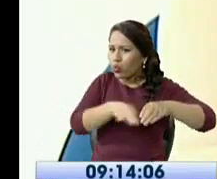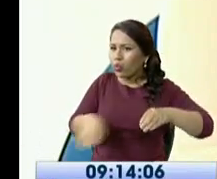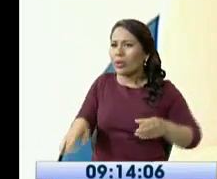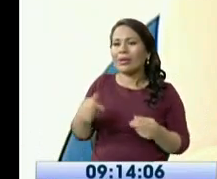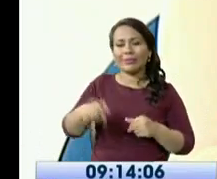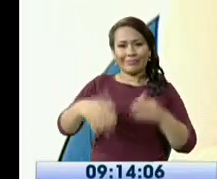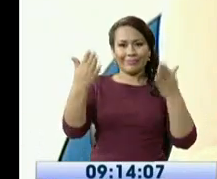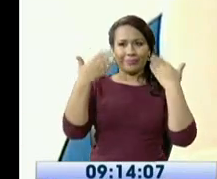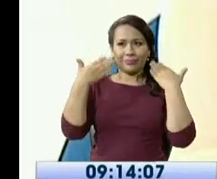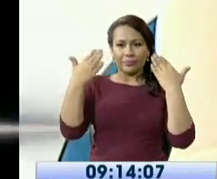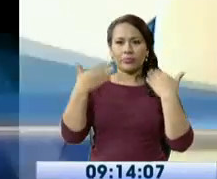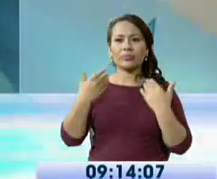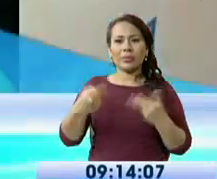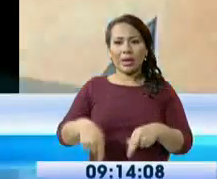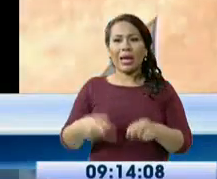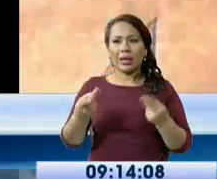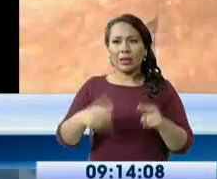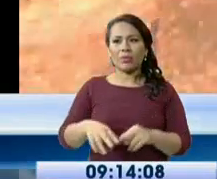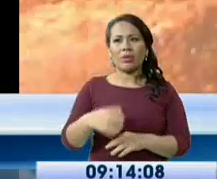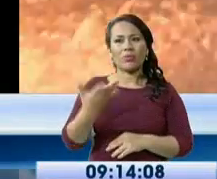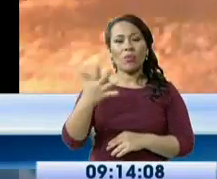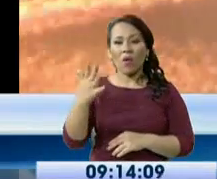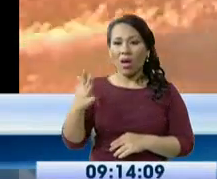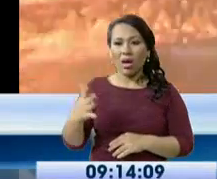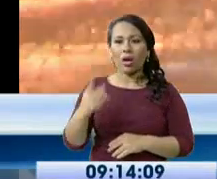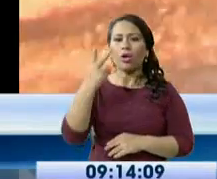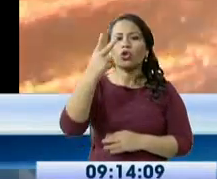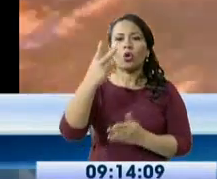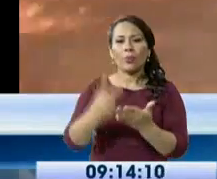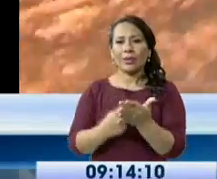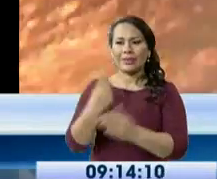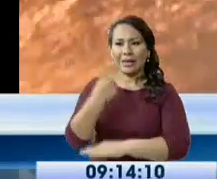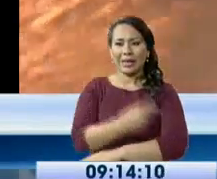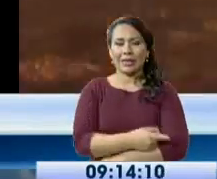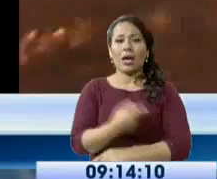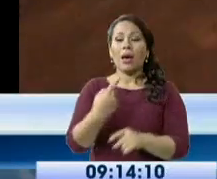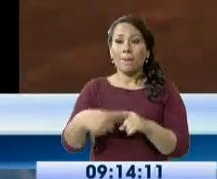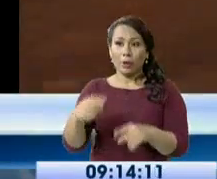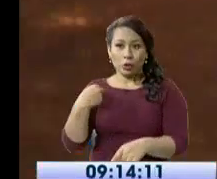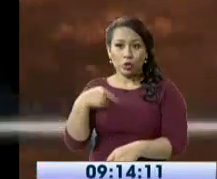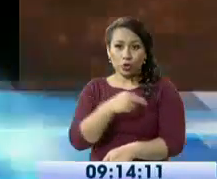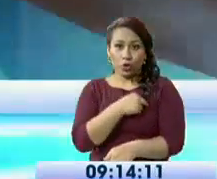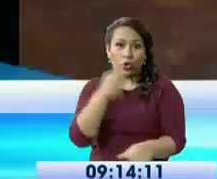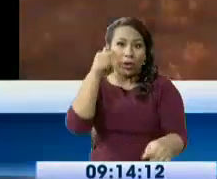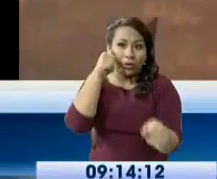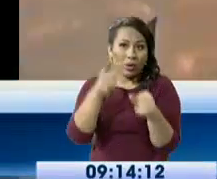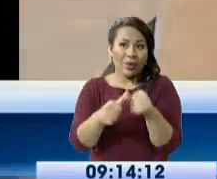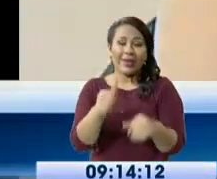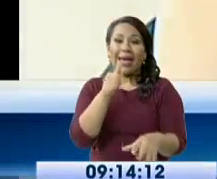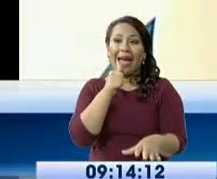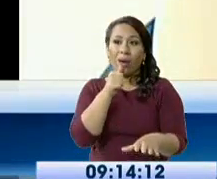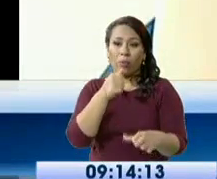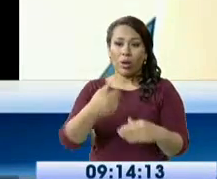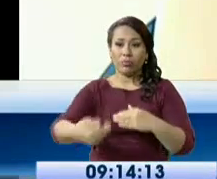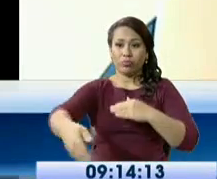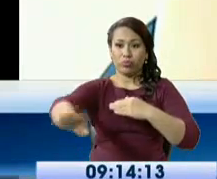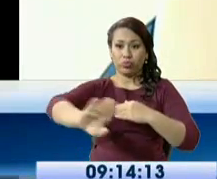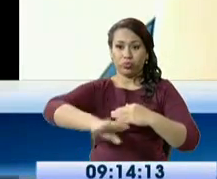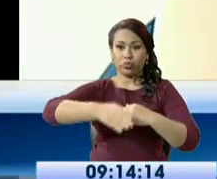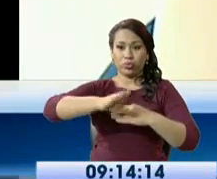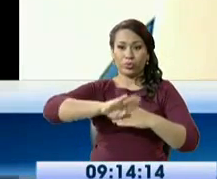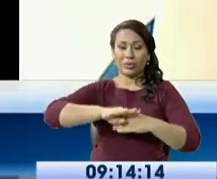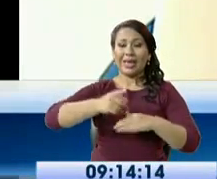hay subidas y bajadas de marea dos veces al día. Si las lluvias coinciden con mareas, obviamente la salida de agua